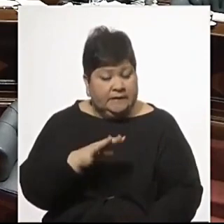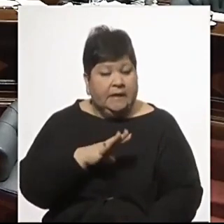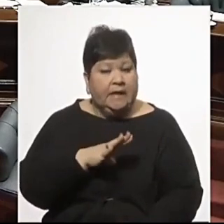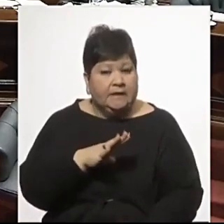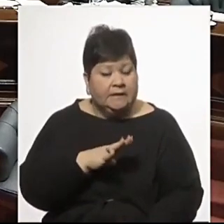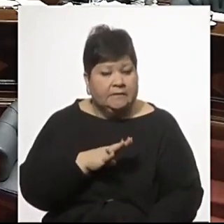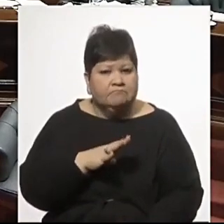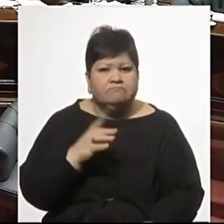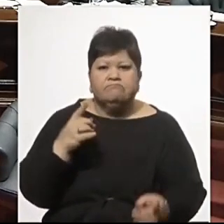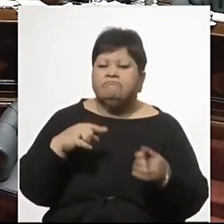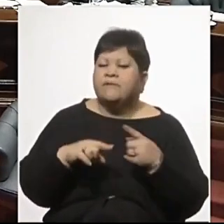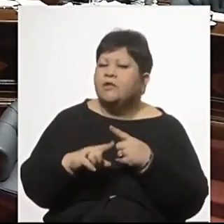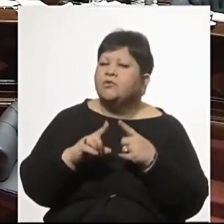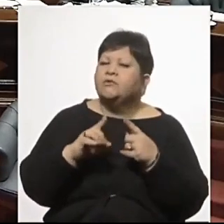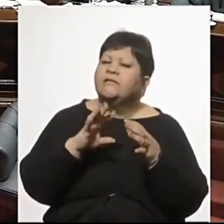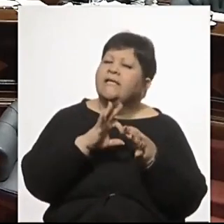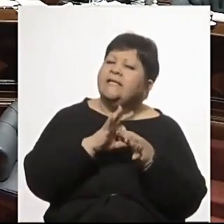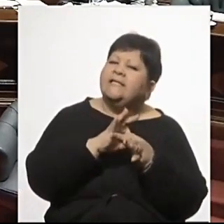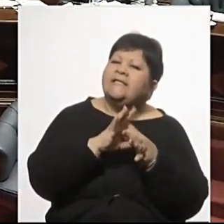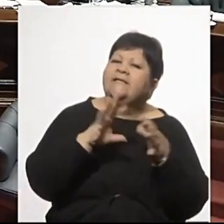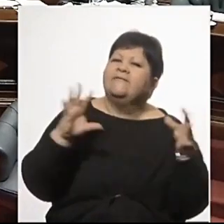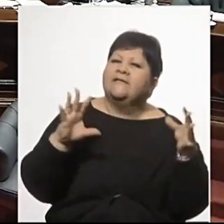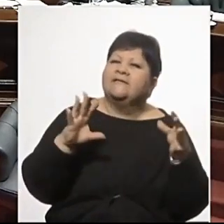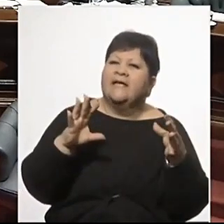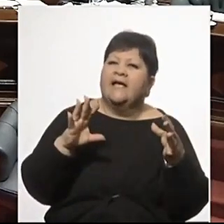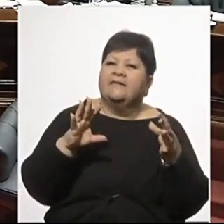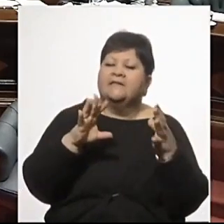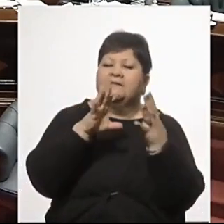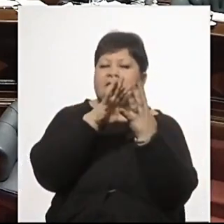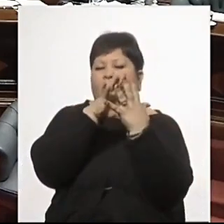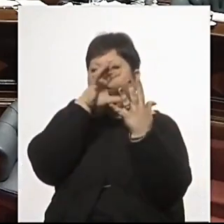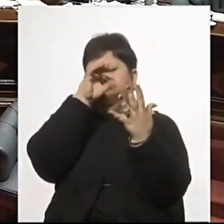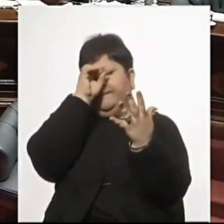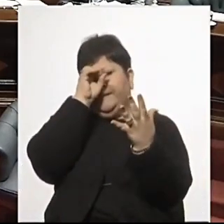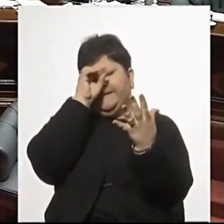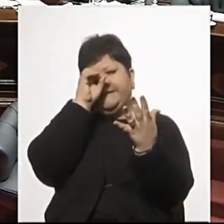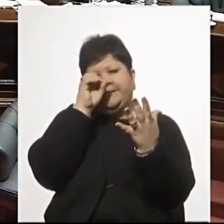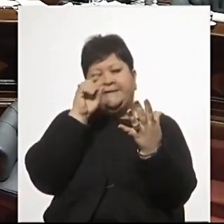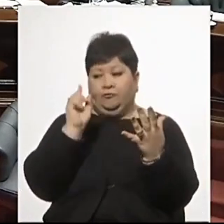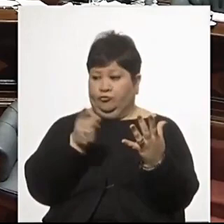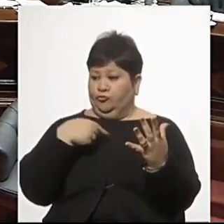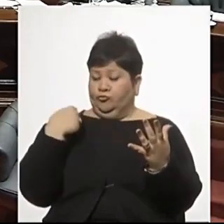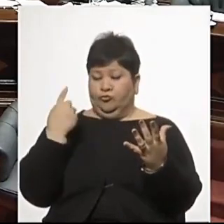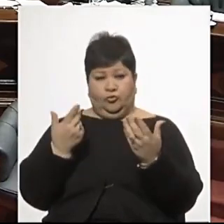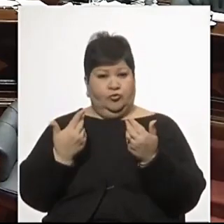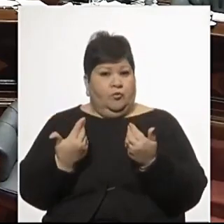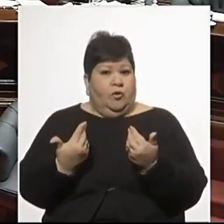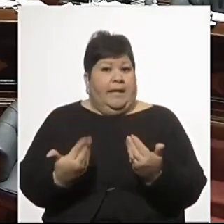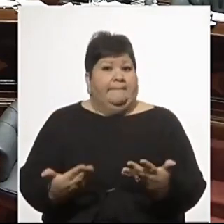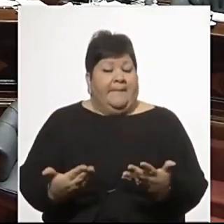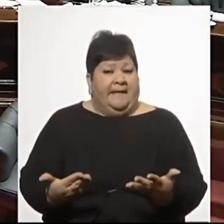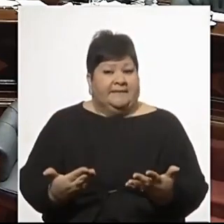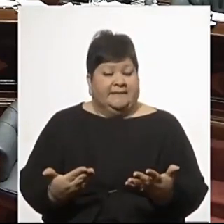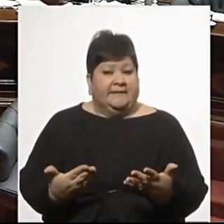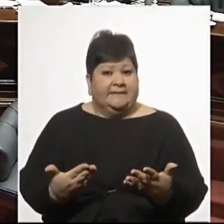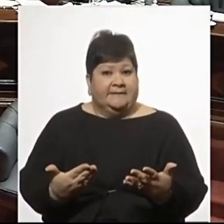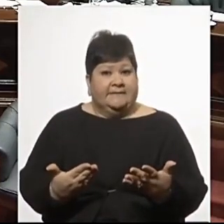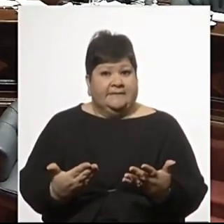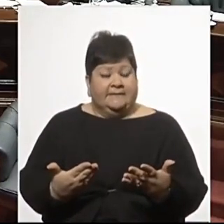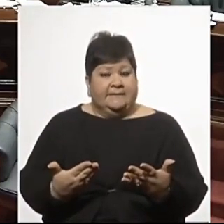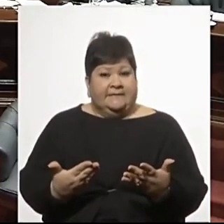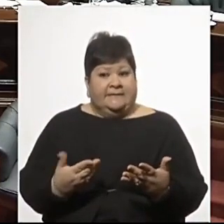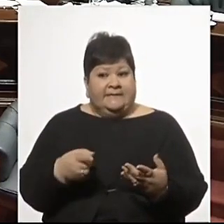libertad se entiende que somos capaces nosotros de gestar esas